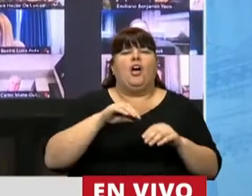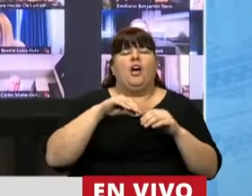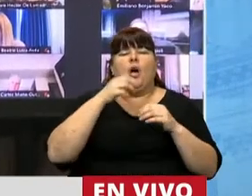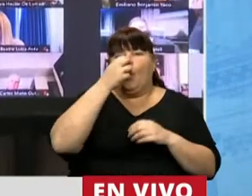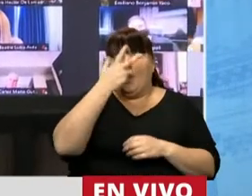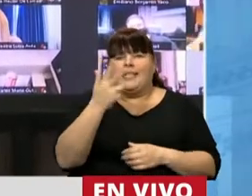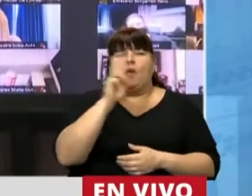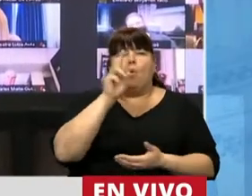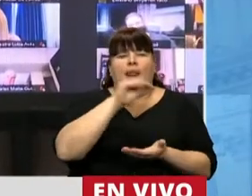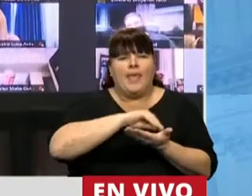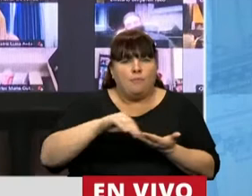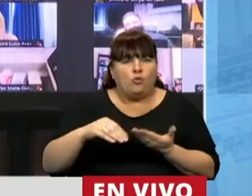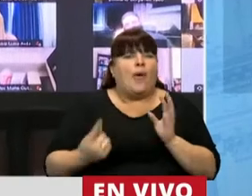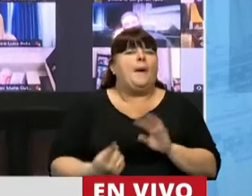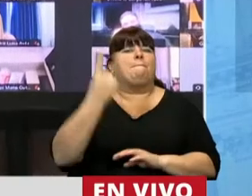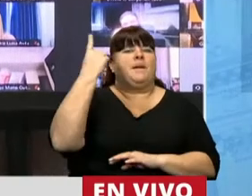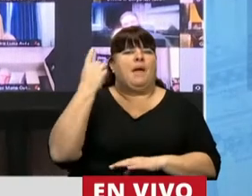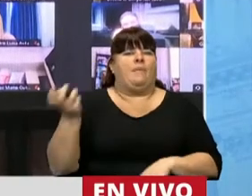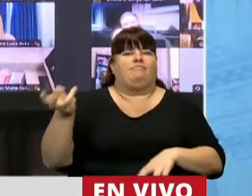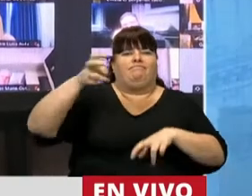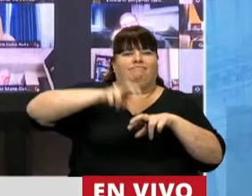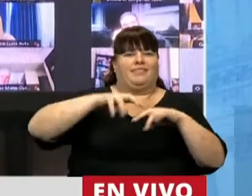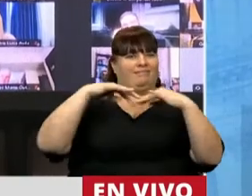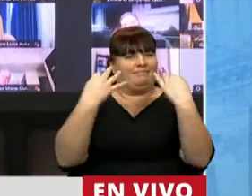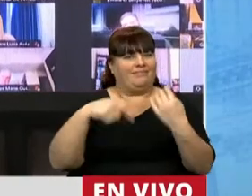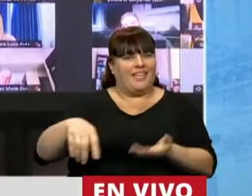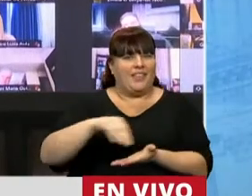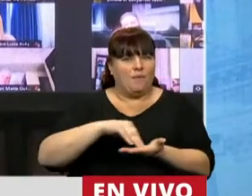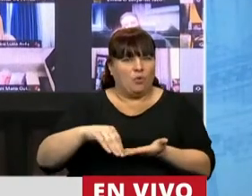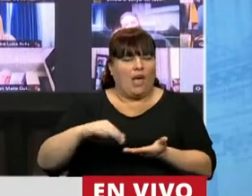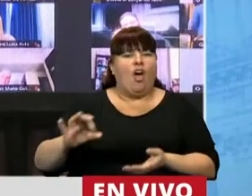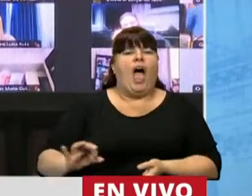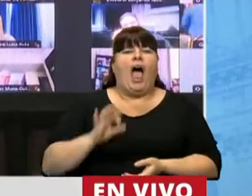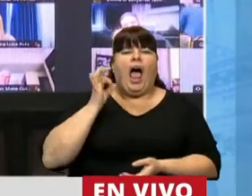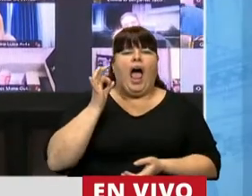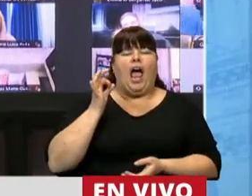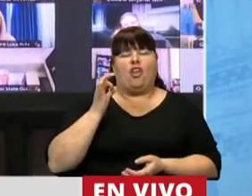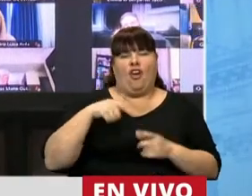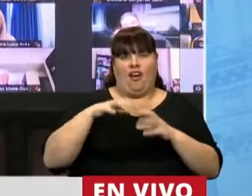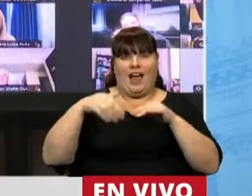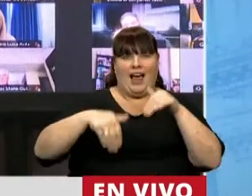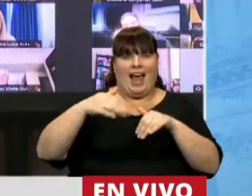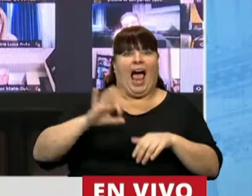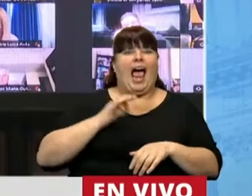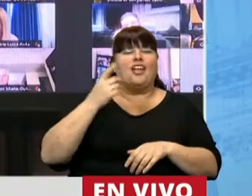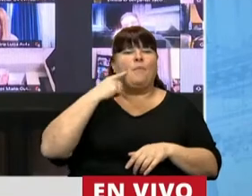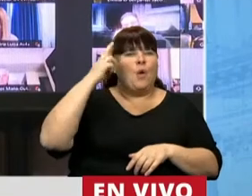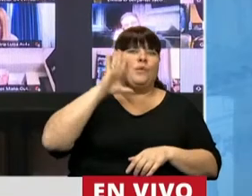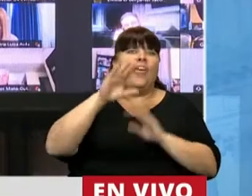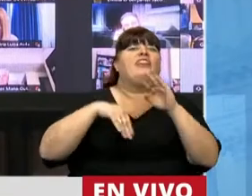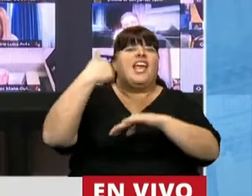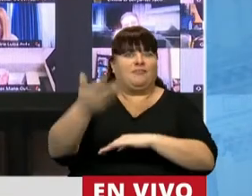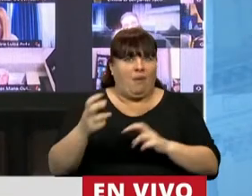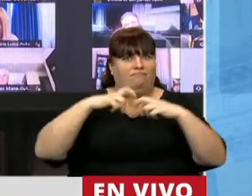diputadas que por primera vez se sentaron en este recinto luego de estas elecciones del año 51,